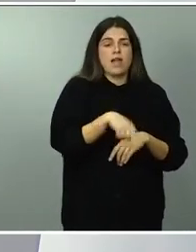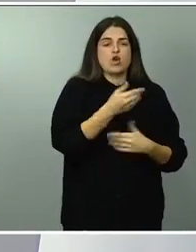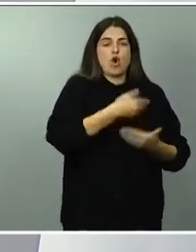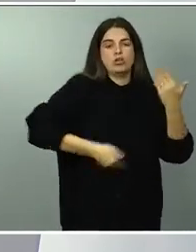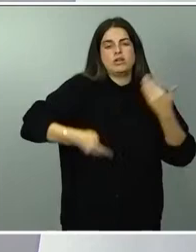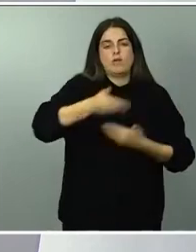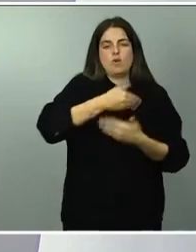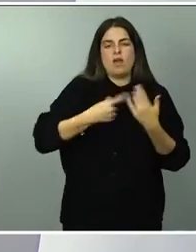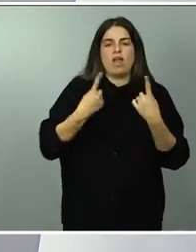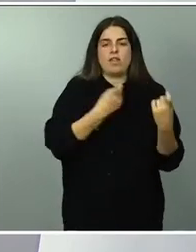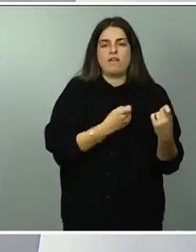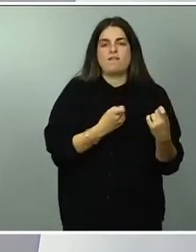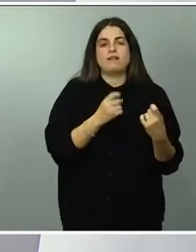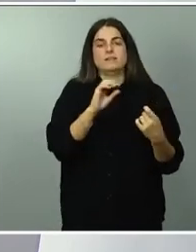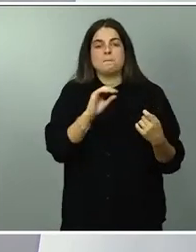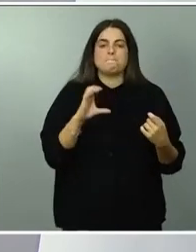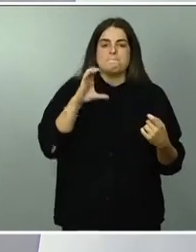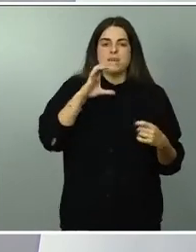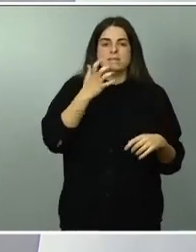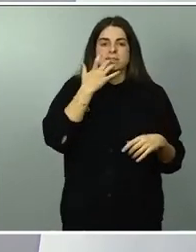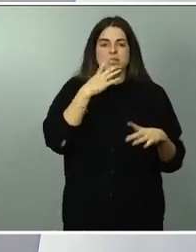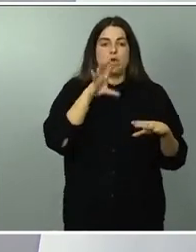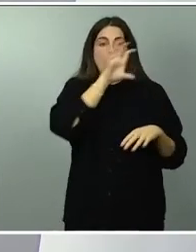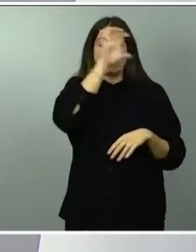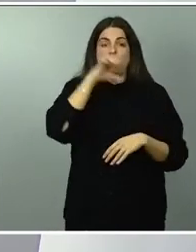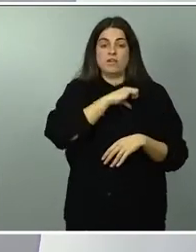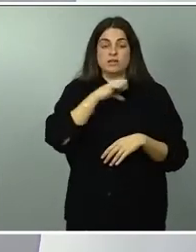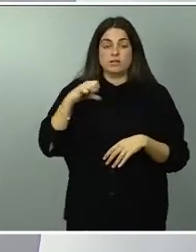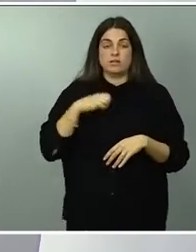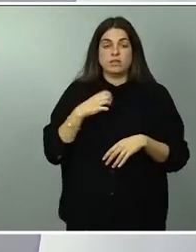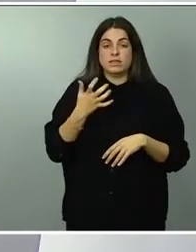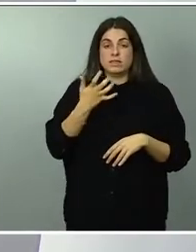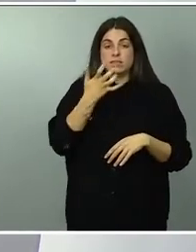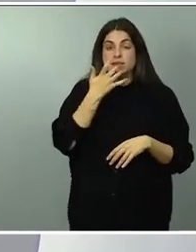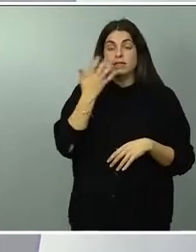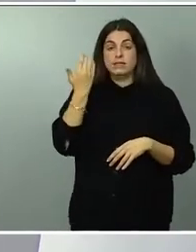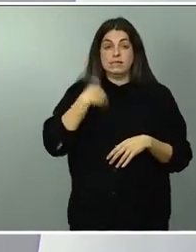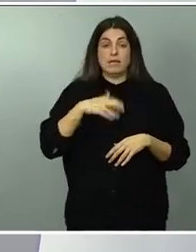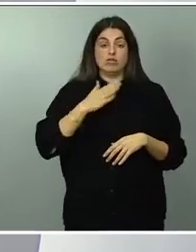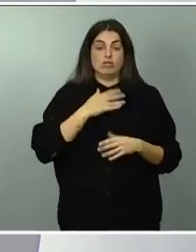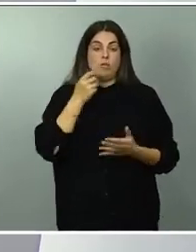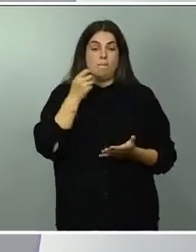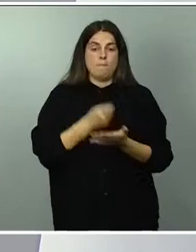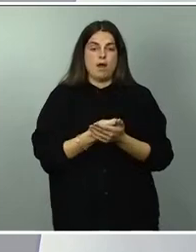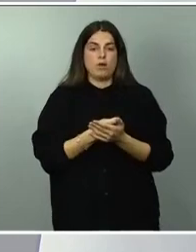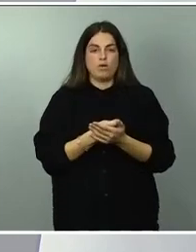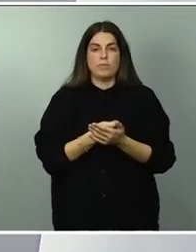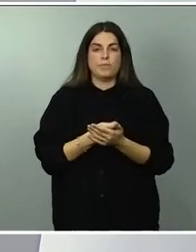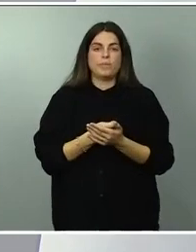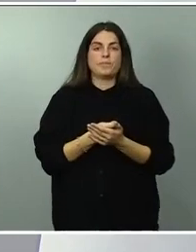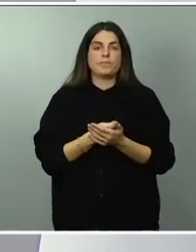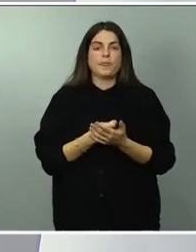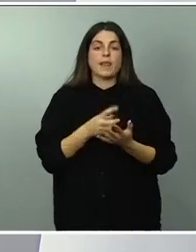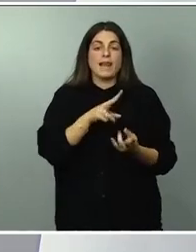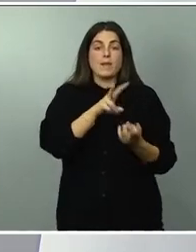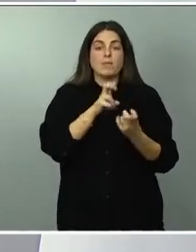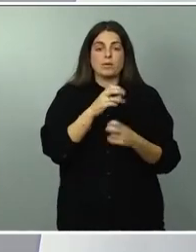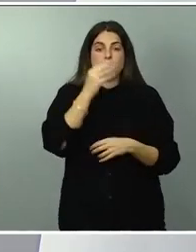proporción en aquellas comunidades autónomas donde ya se esté pagando por el impuesto de patrimonio